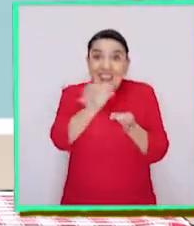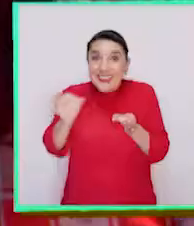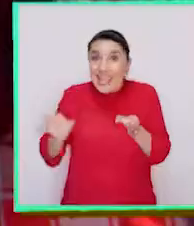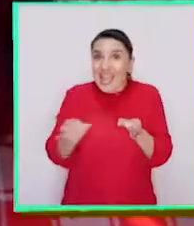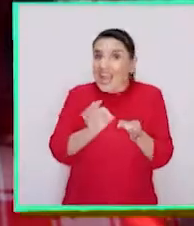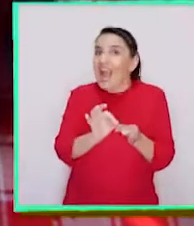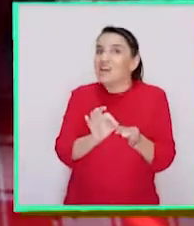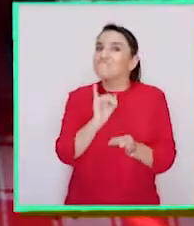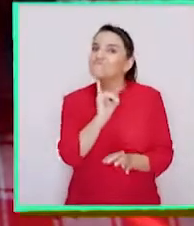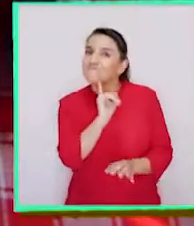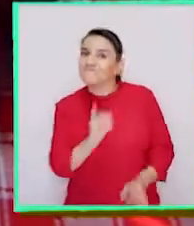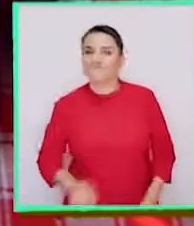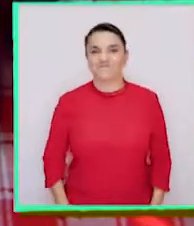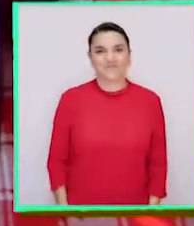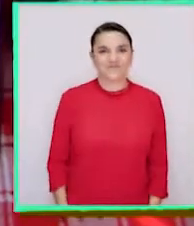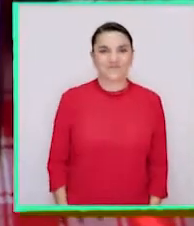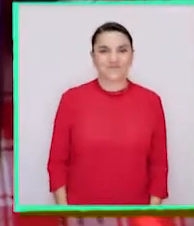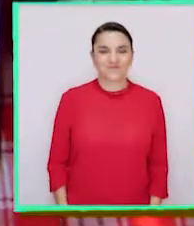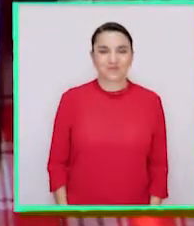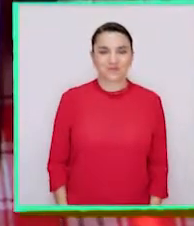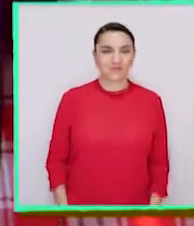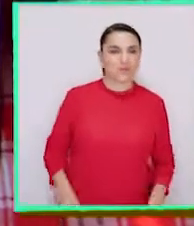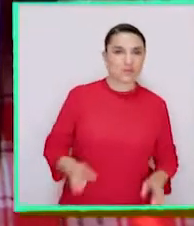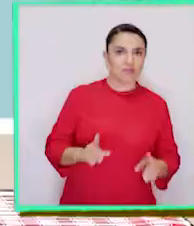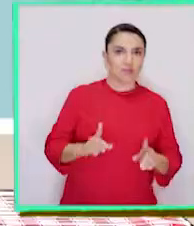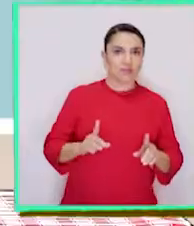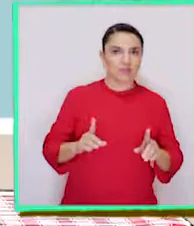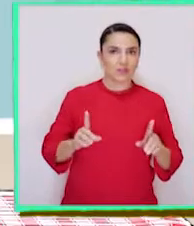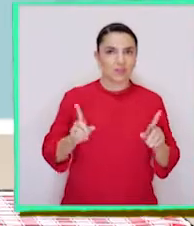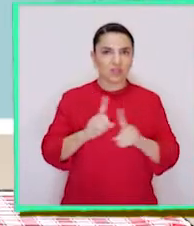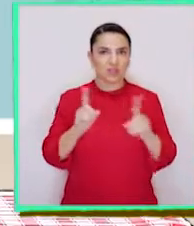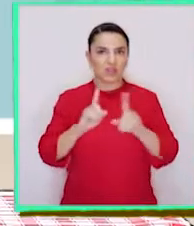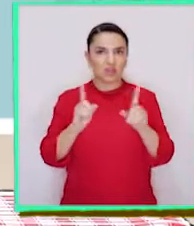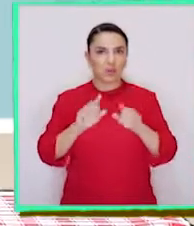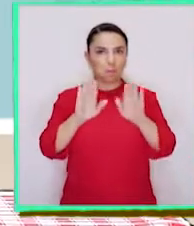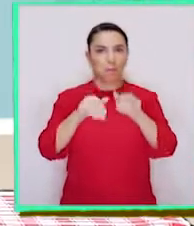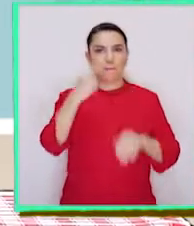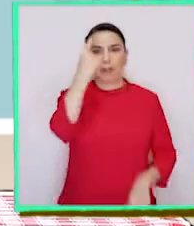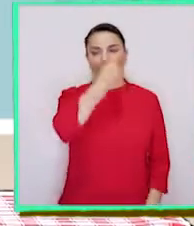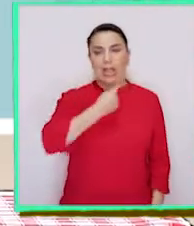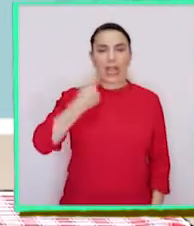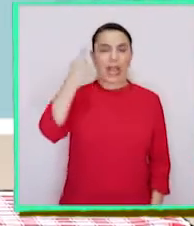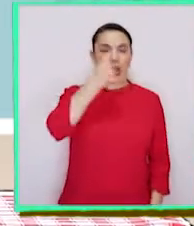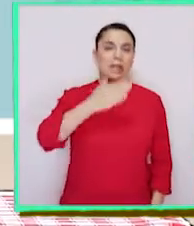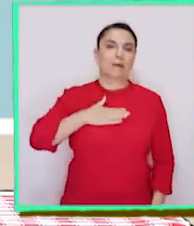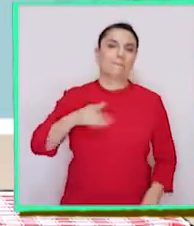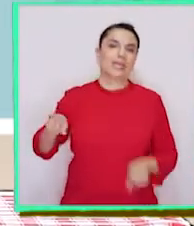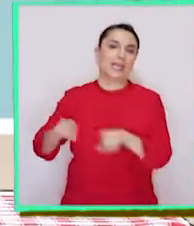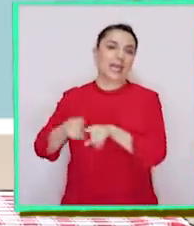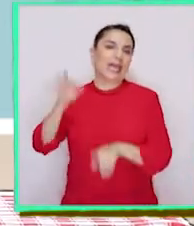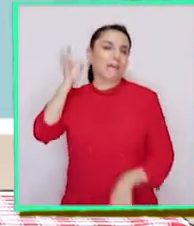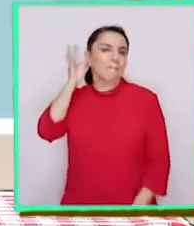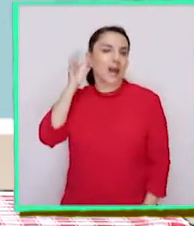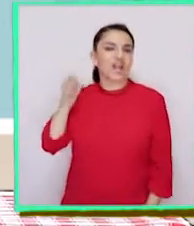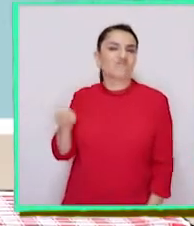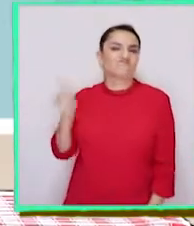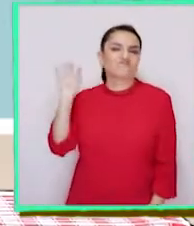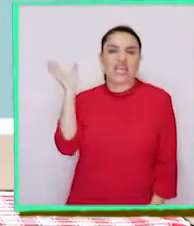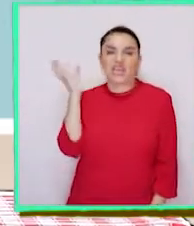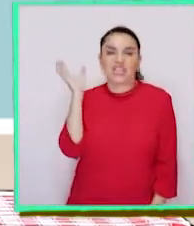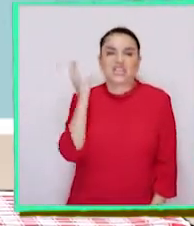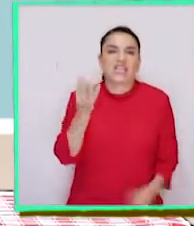las lentejas. No, están poniendo la misma cara que mi hermana Pili. Ella no